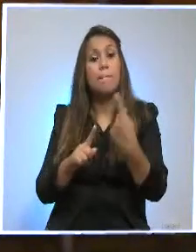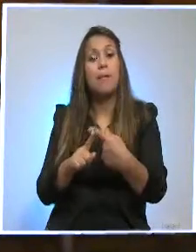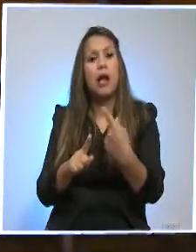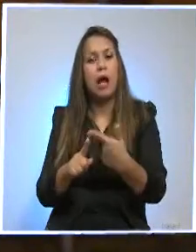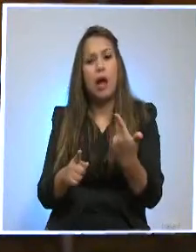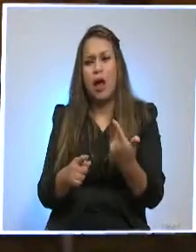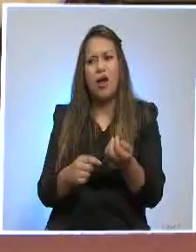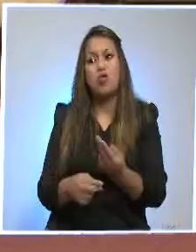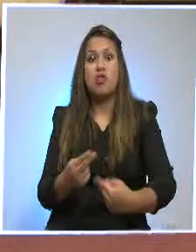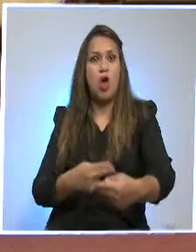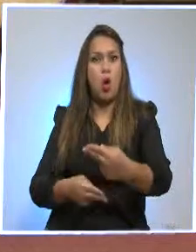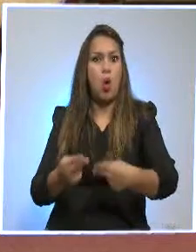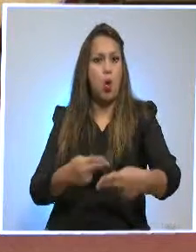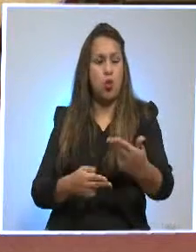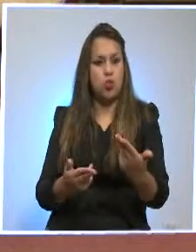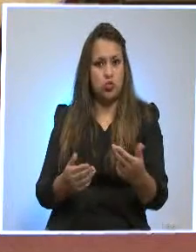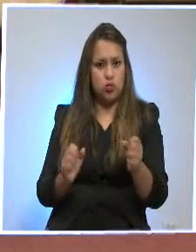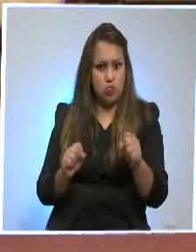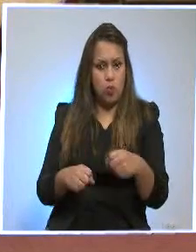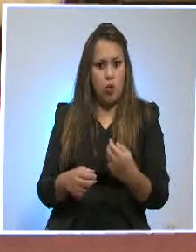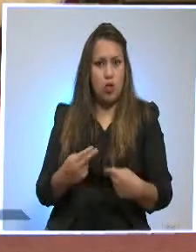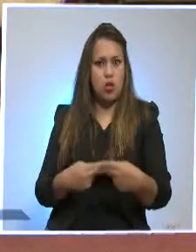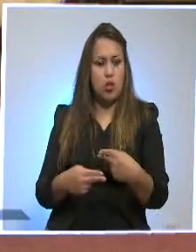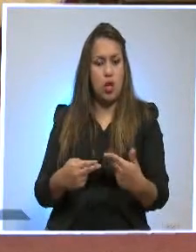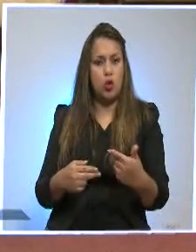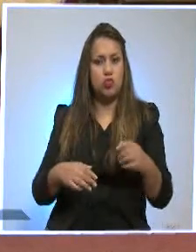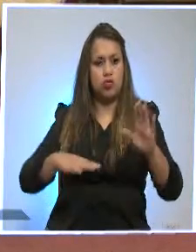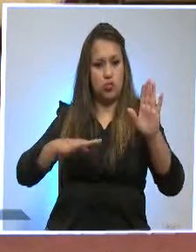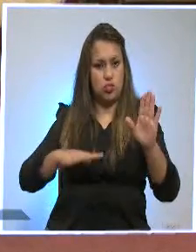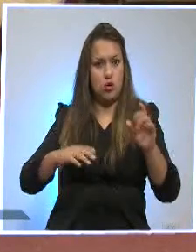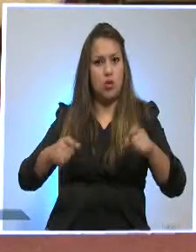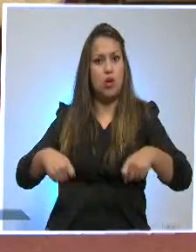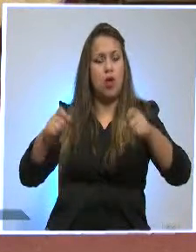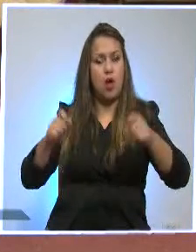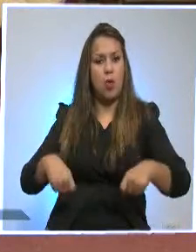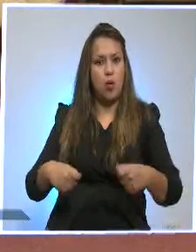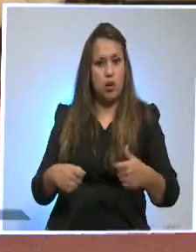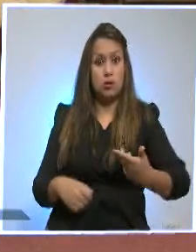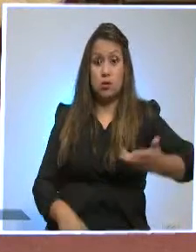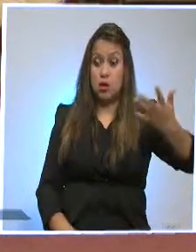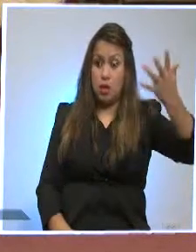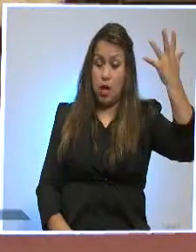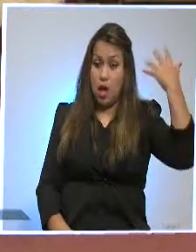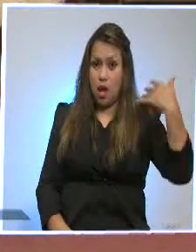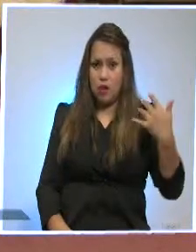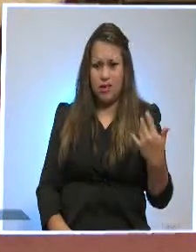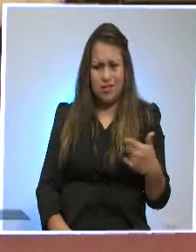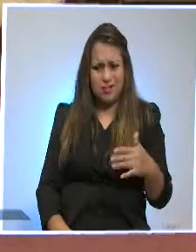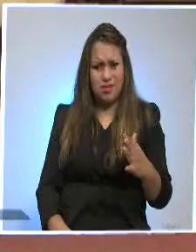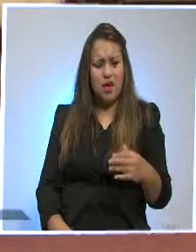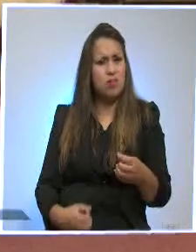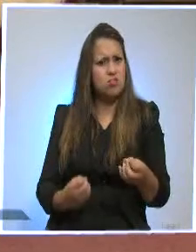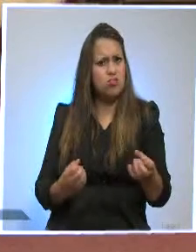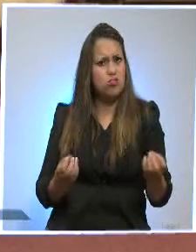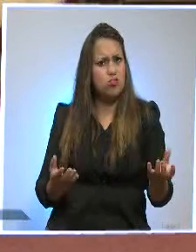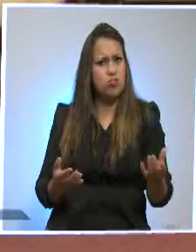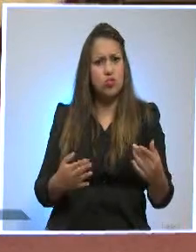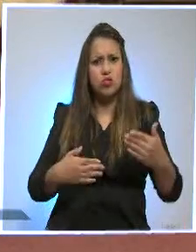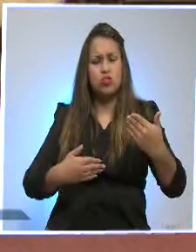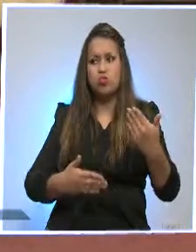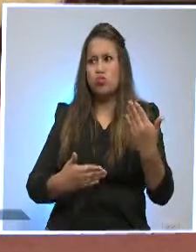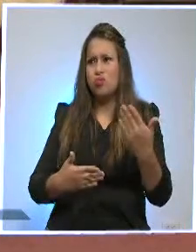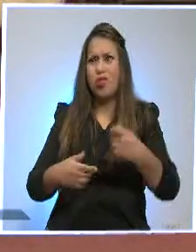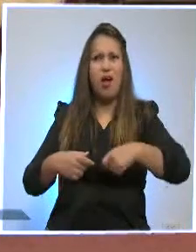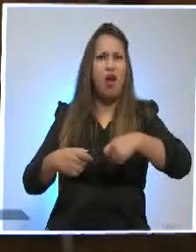importante para establecer estos acuerdos porque desde hace un tiempo atrás se han establecido varias políticas para establecer estos acuerdos